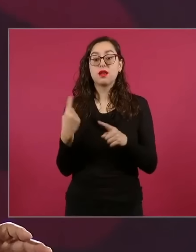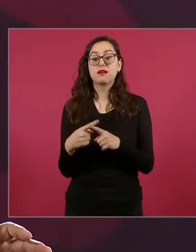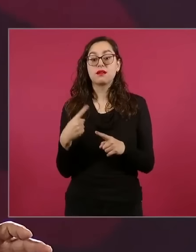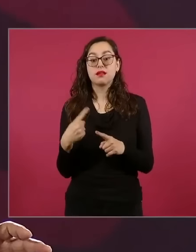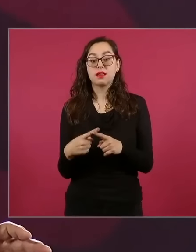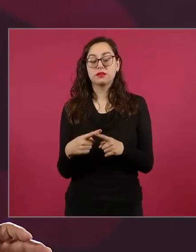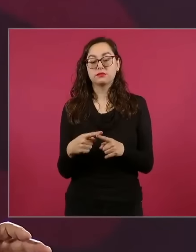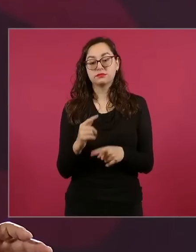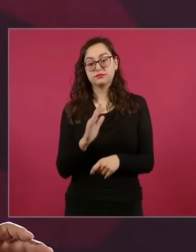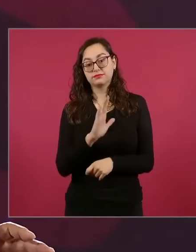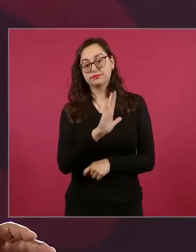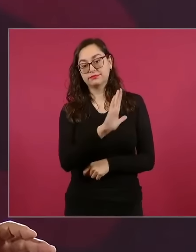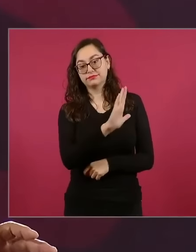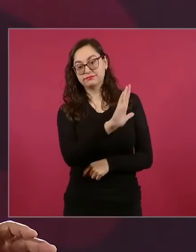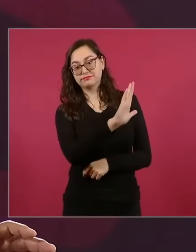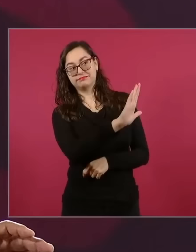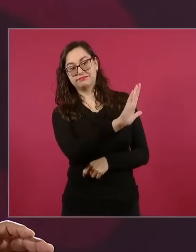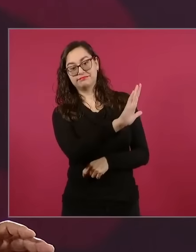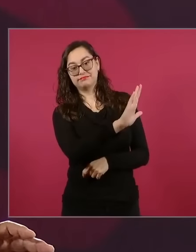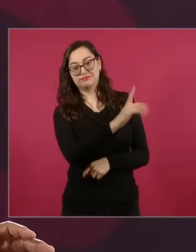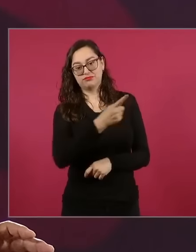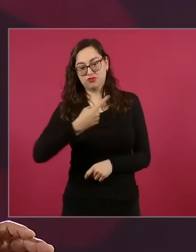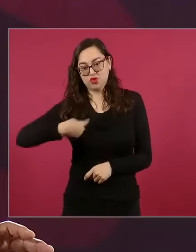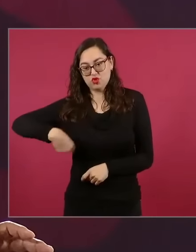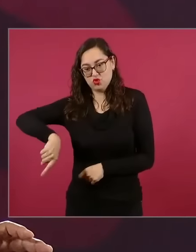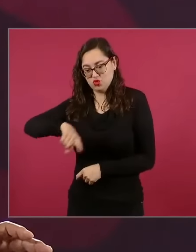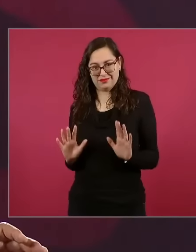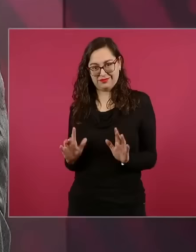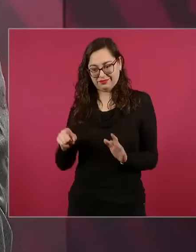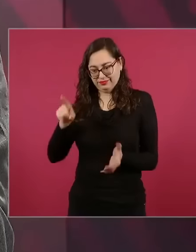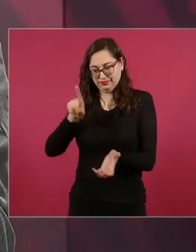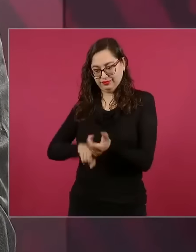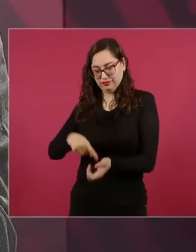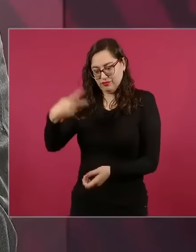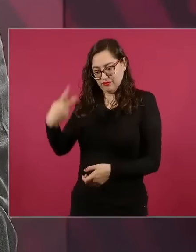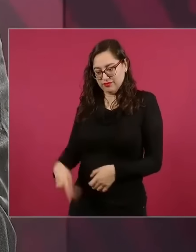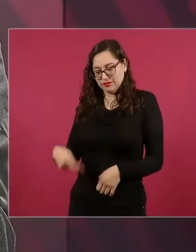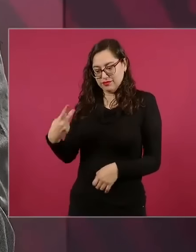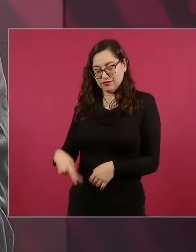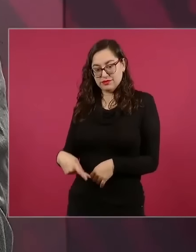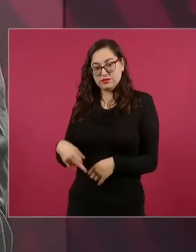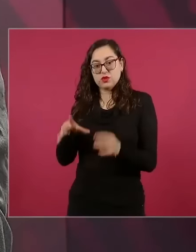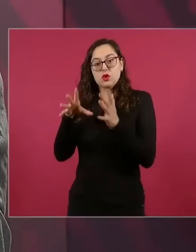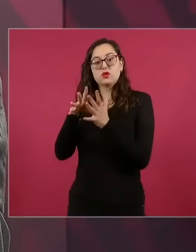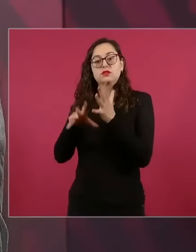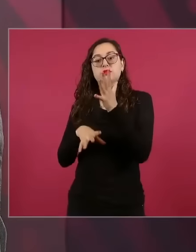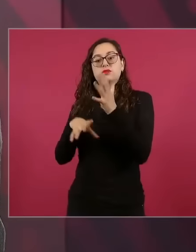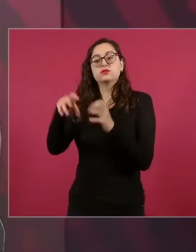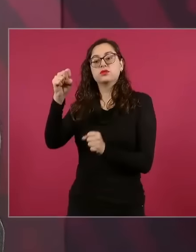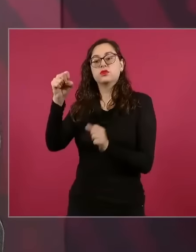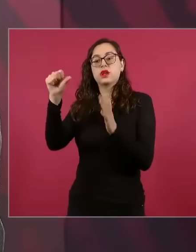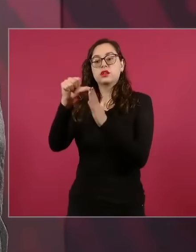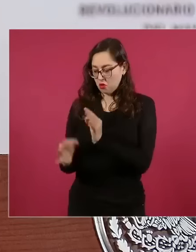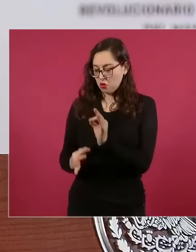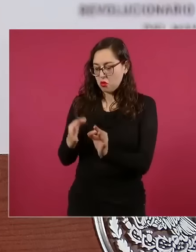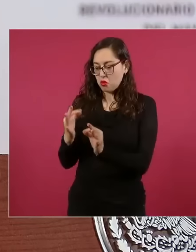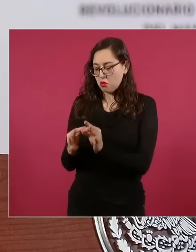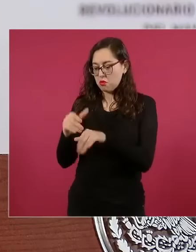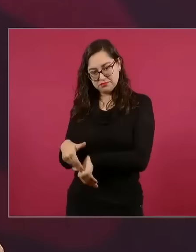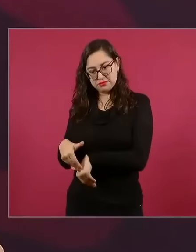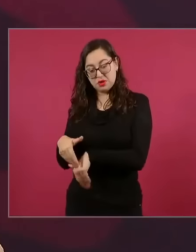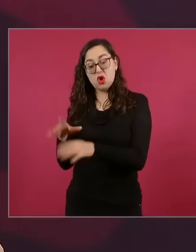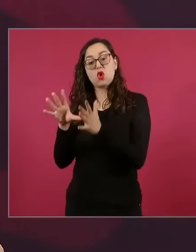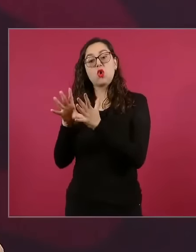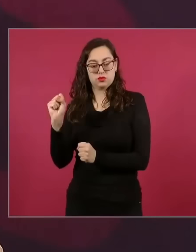más que cumplir con lo que establece el artículo 89 de nuestra Constitución. Va a